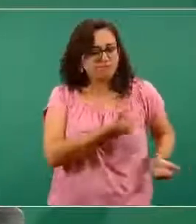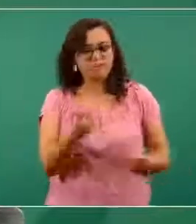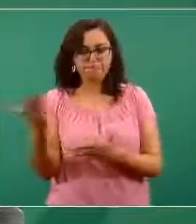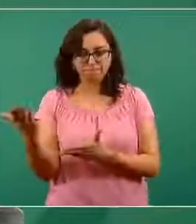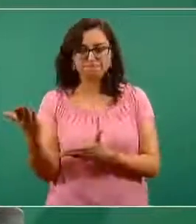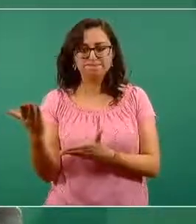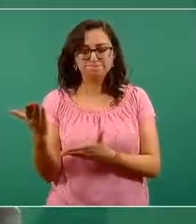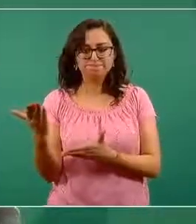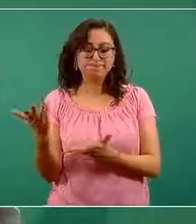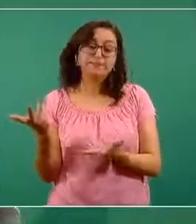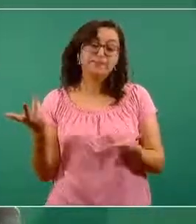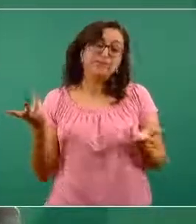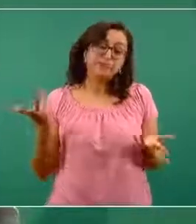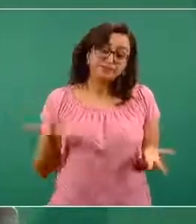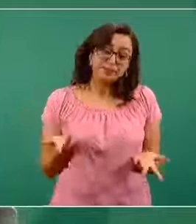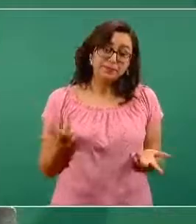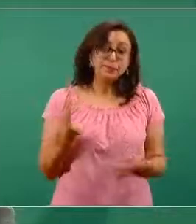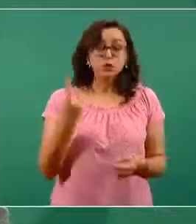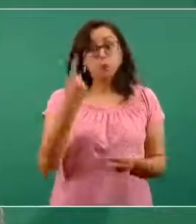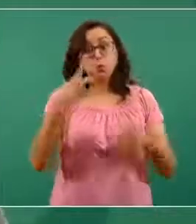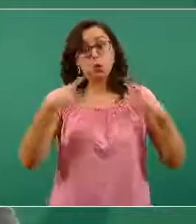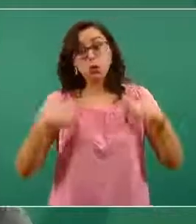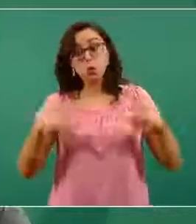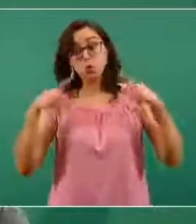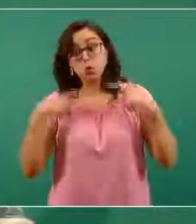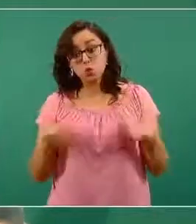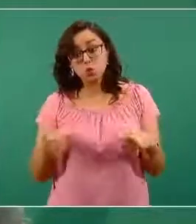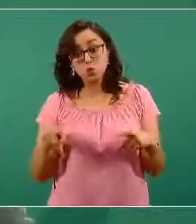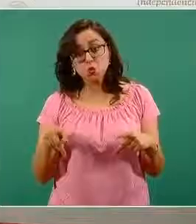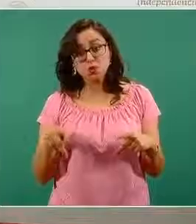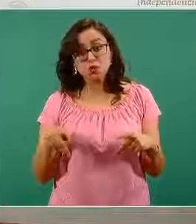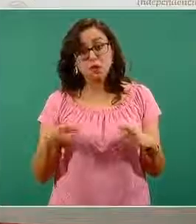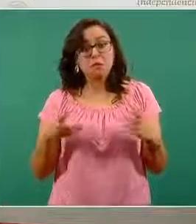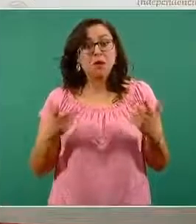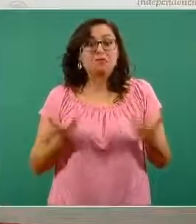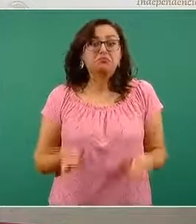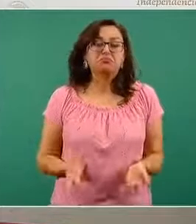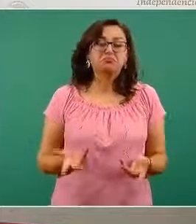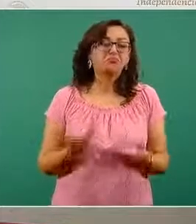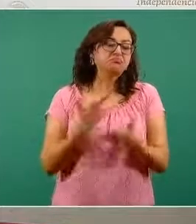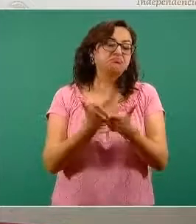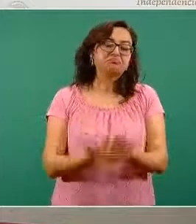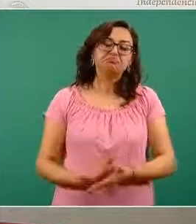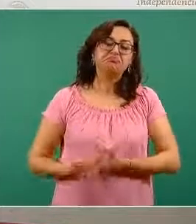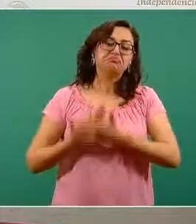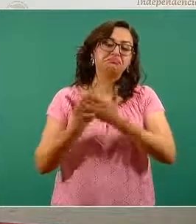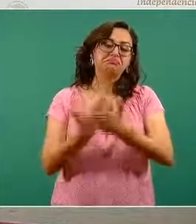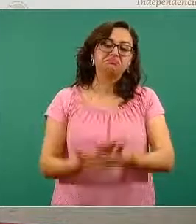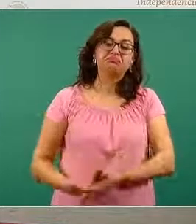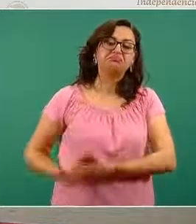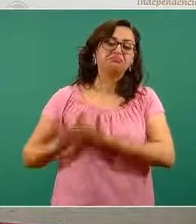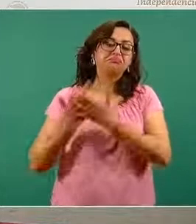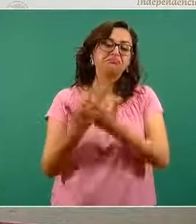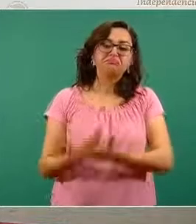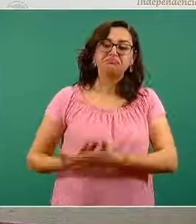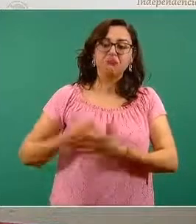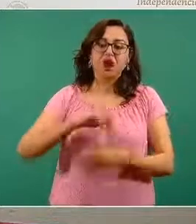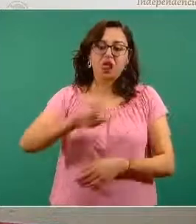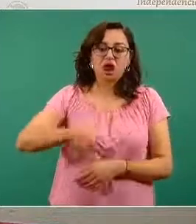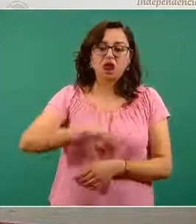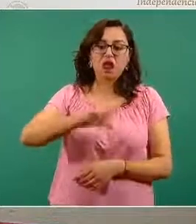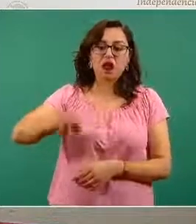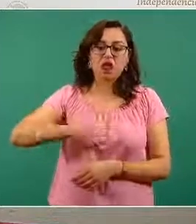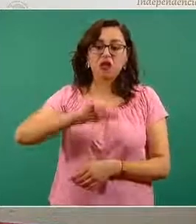Definitivamente si una persona llega a una unidad hospitalaria con una oxigenación